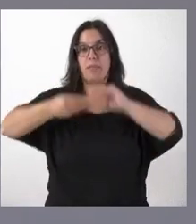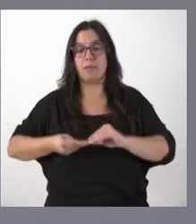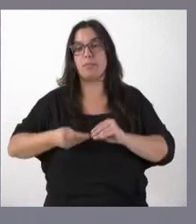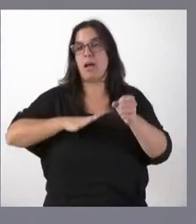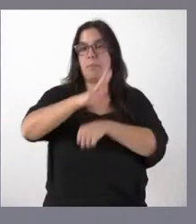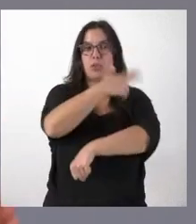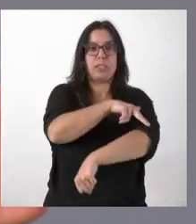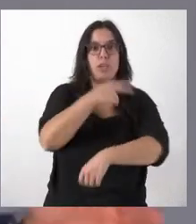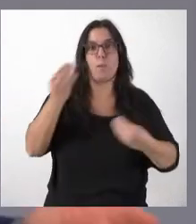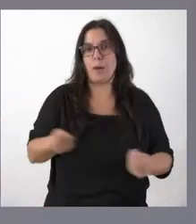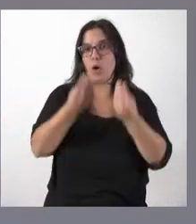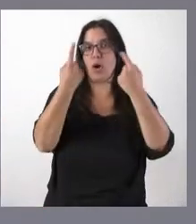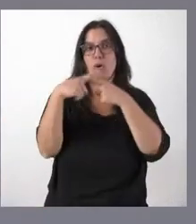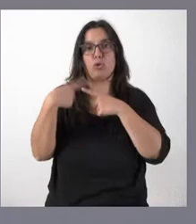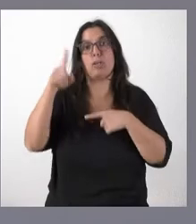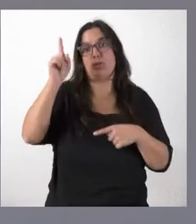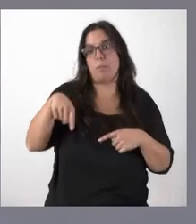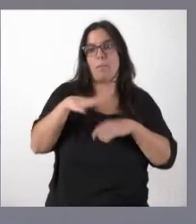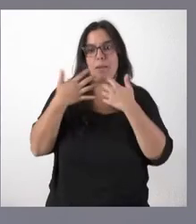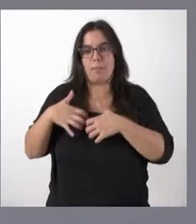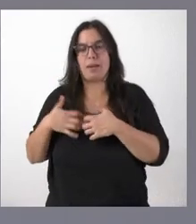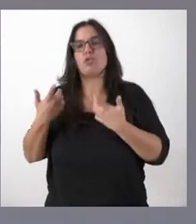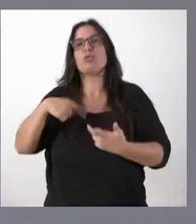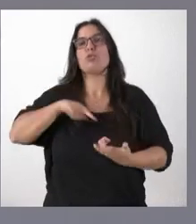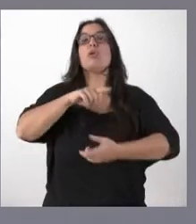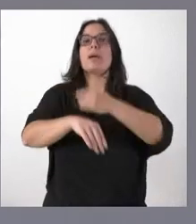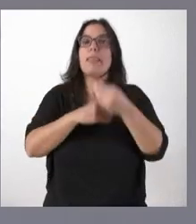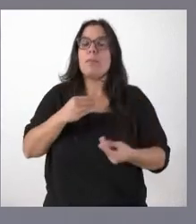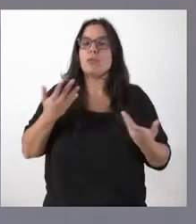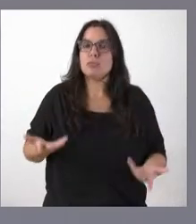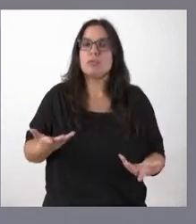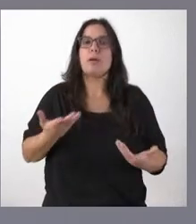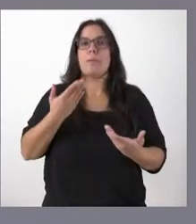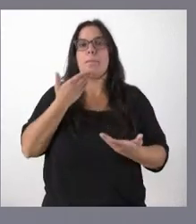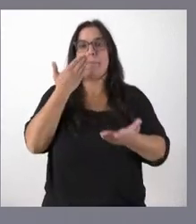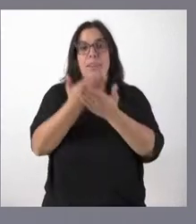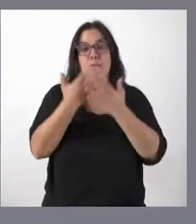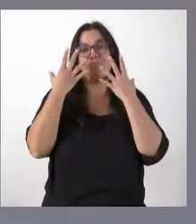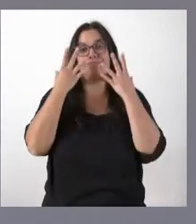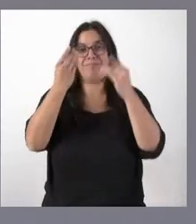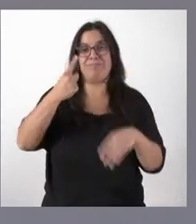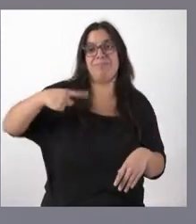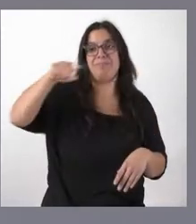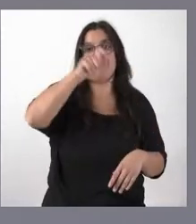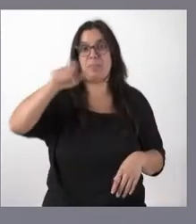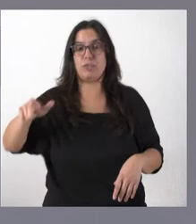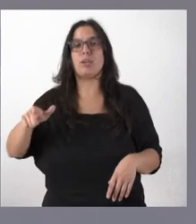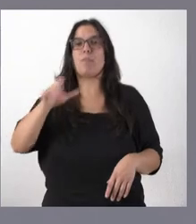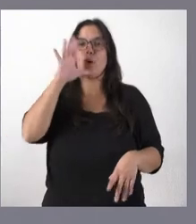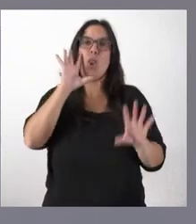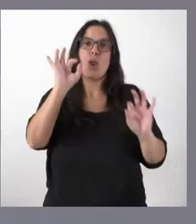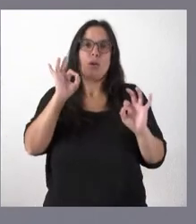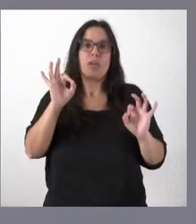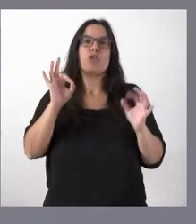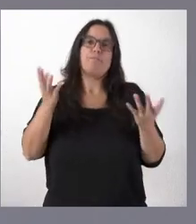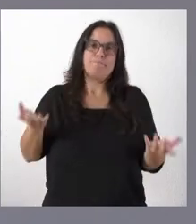sean de mejoras y aunque sean también para la instalación de nuevos equipos, lo que hacemos entonces es pedir comprensión al conjunto de los ciudadanos porque, lógicamente, el